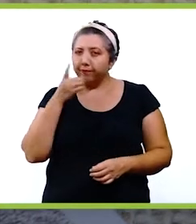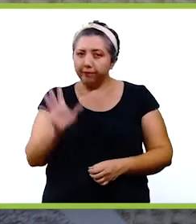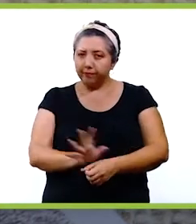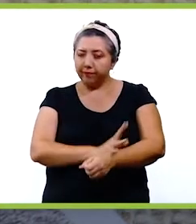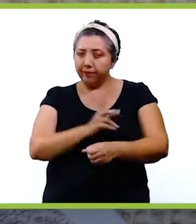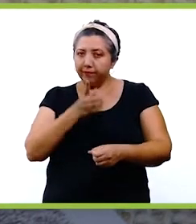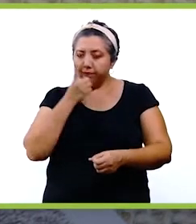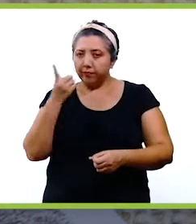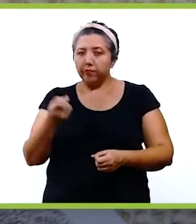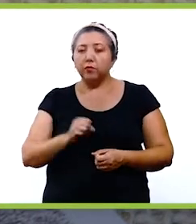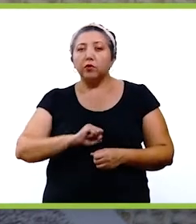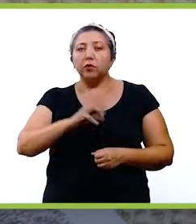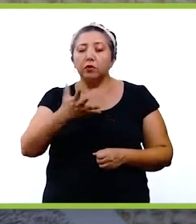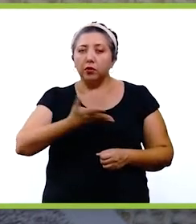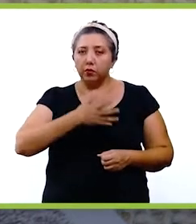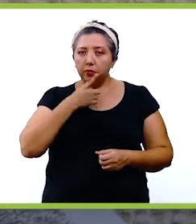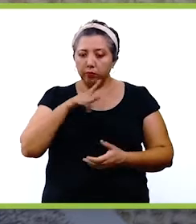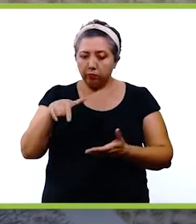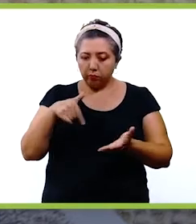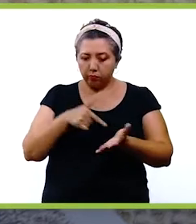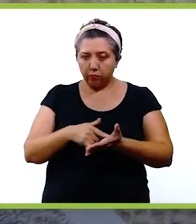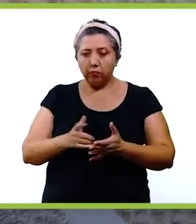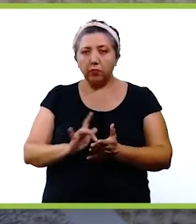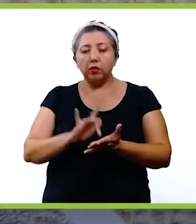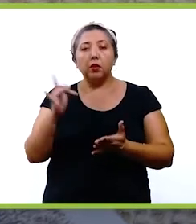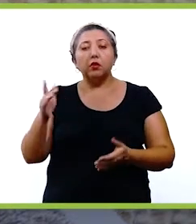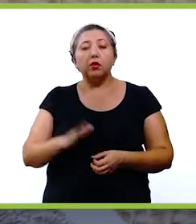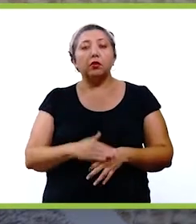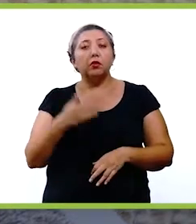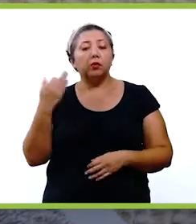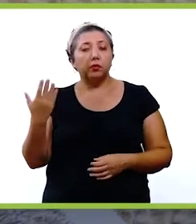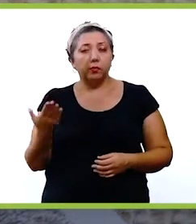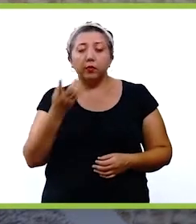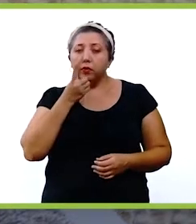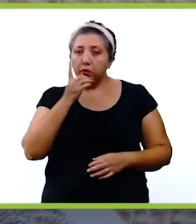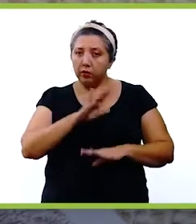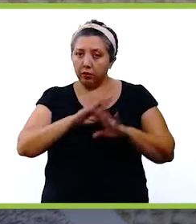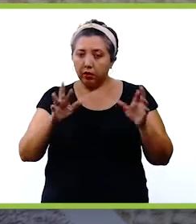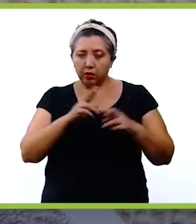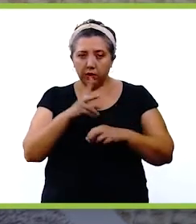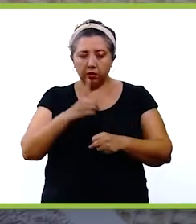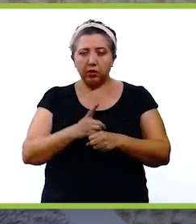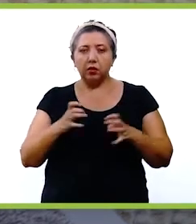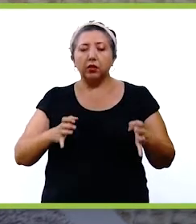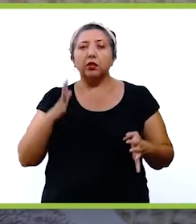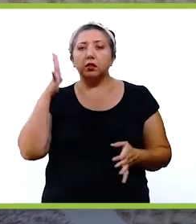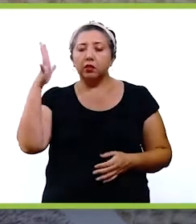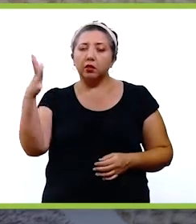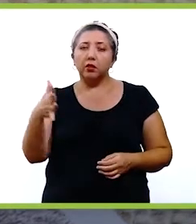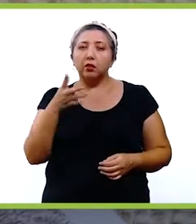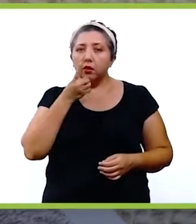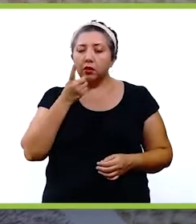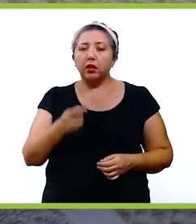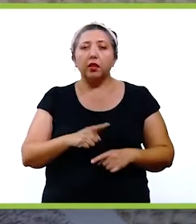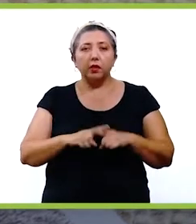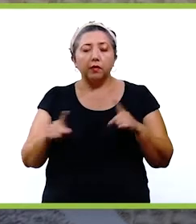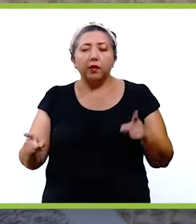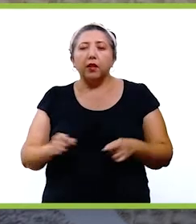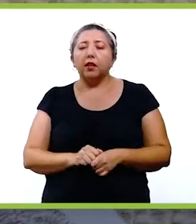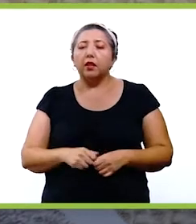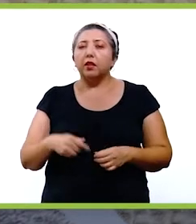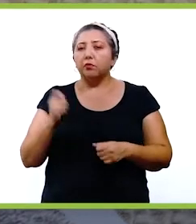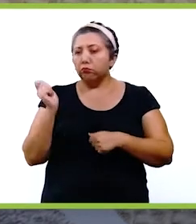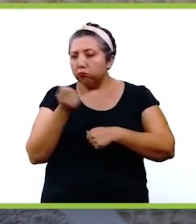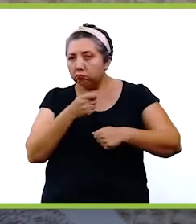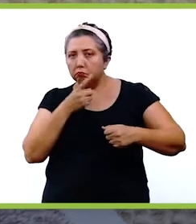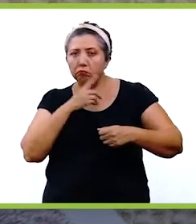todos. El Estadio Sostenible de Yucatán, que gracias a sus gestiones ya es una realidad que albergará partidos y conciertos.